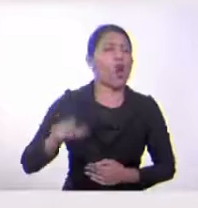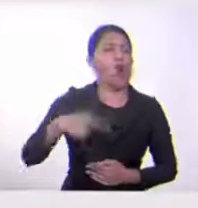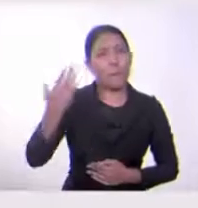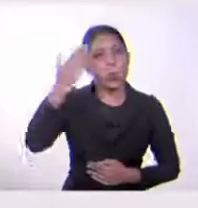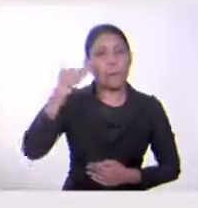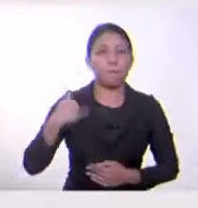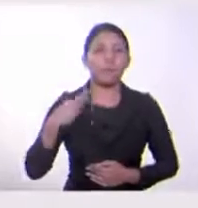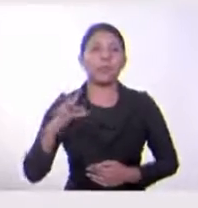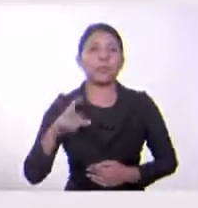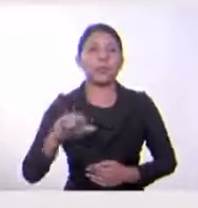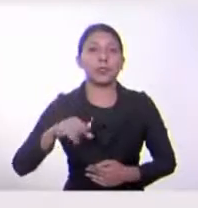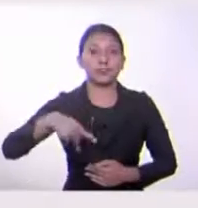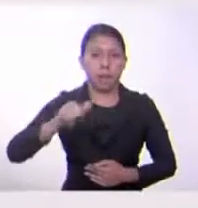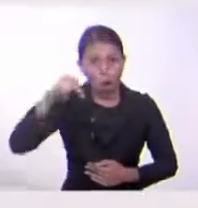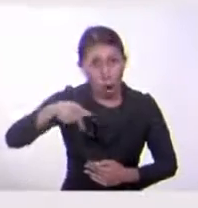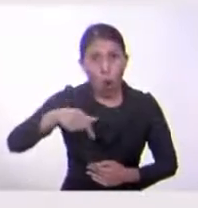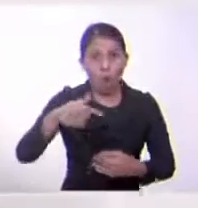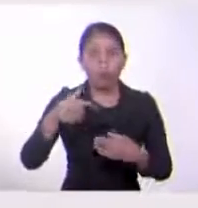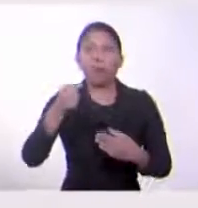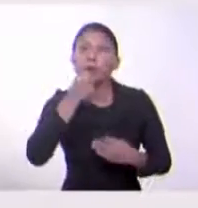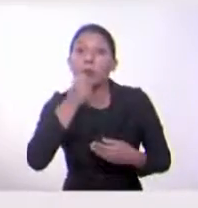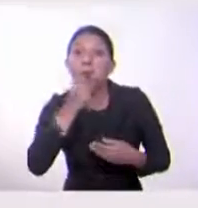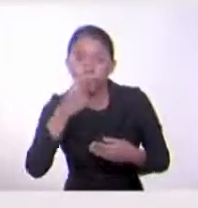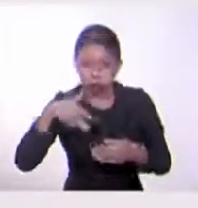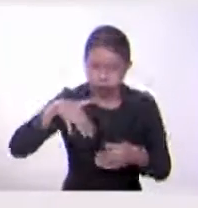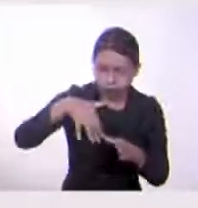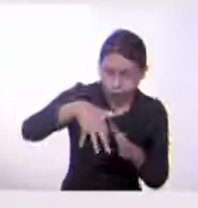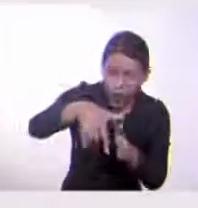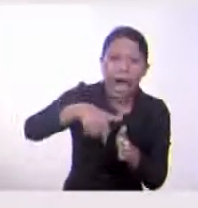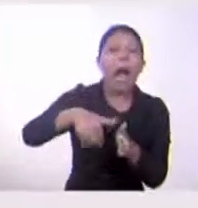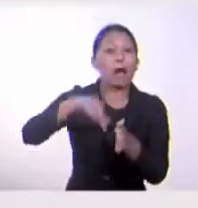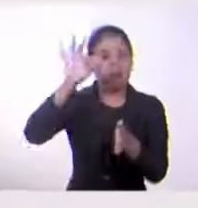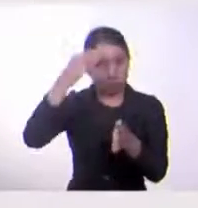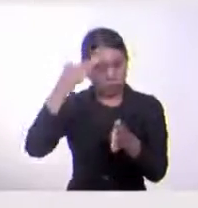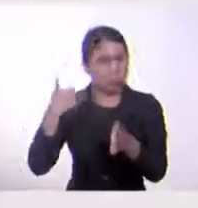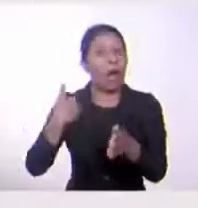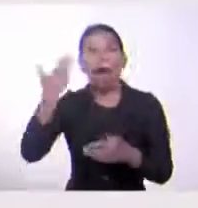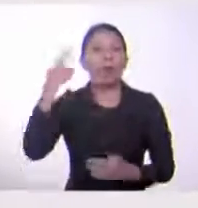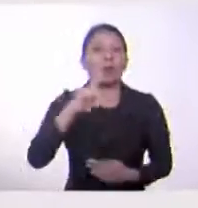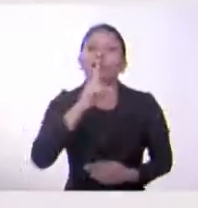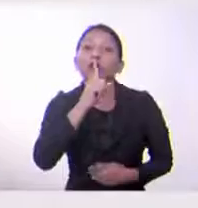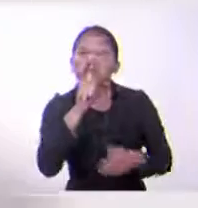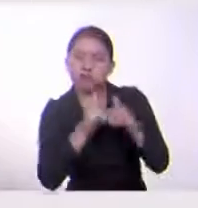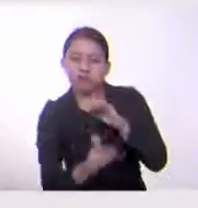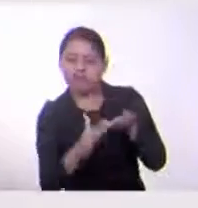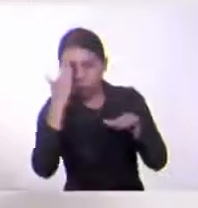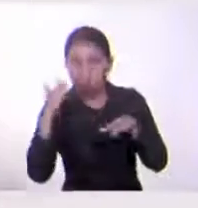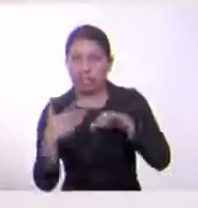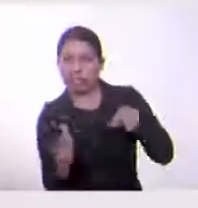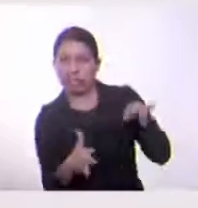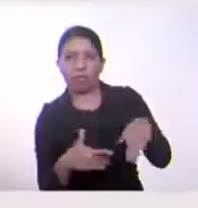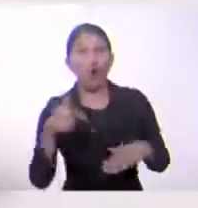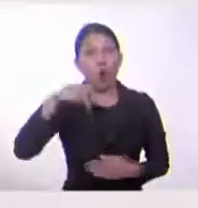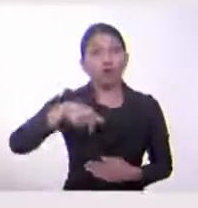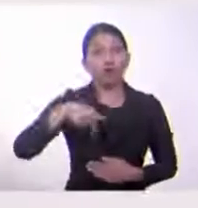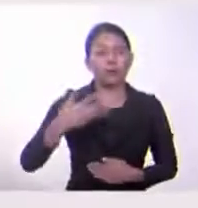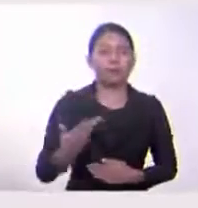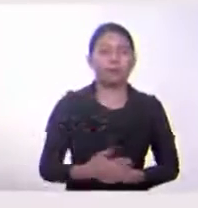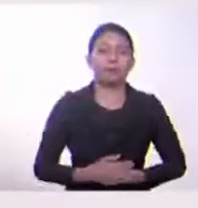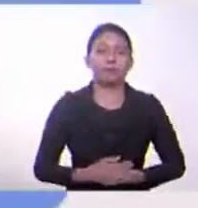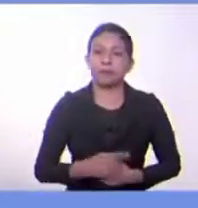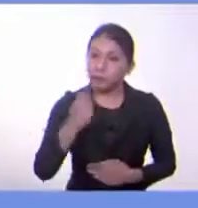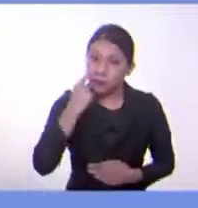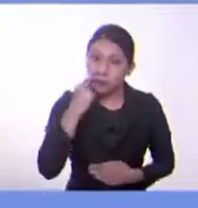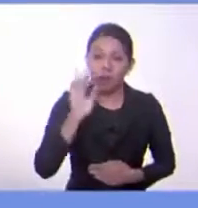ahora se están documentando en la historia. Pero vamos rápidamente. Entonces, te decía que son los primeros alzamientos. Luego llegamos